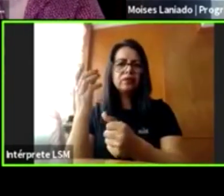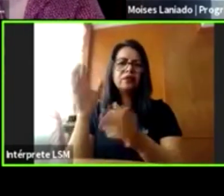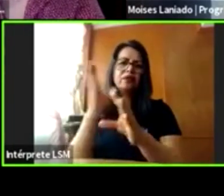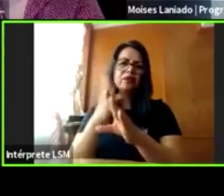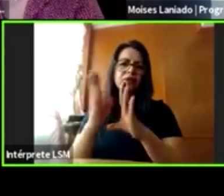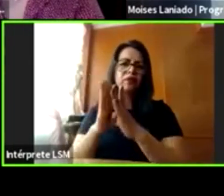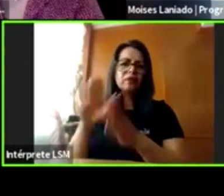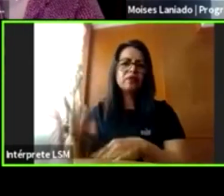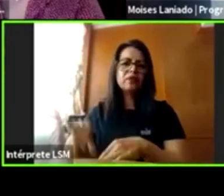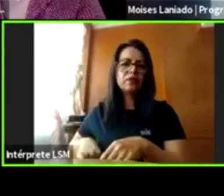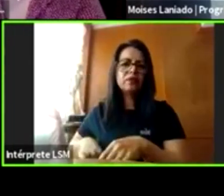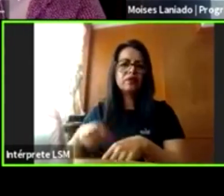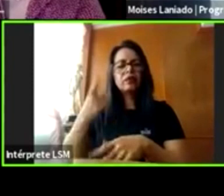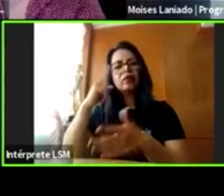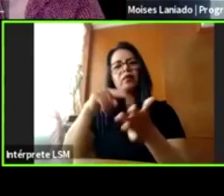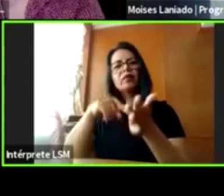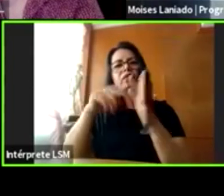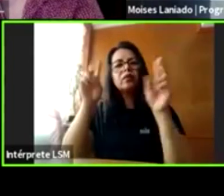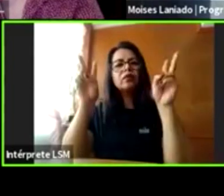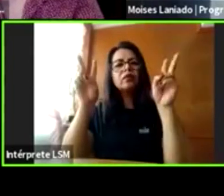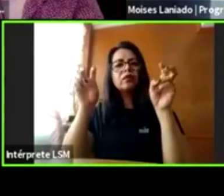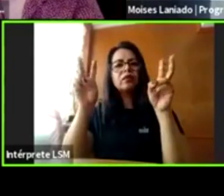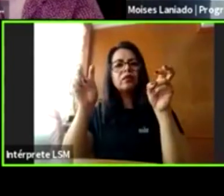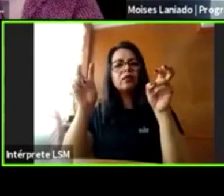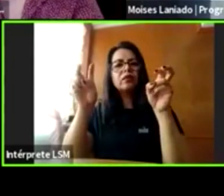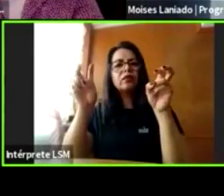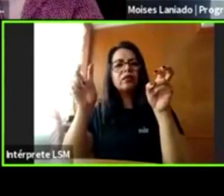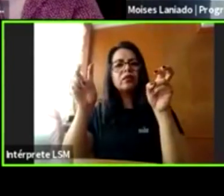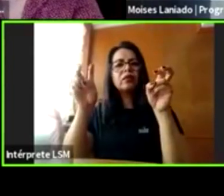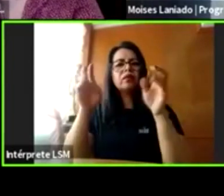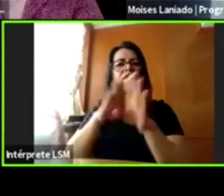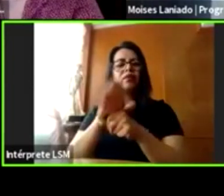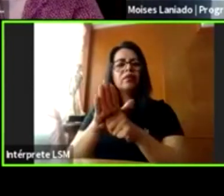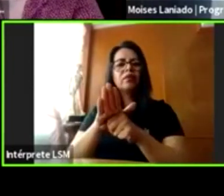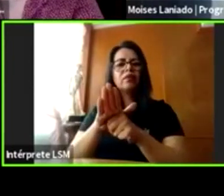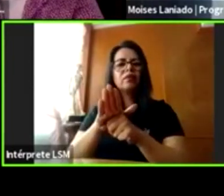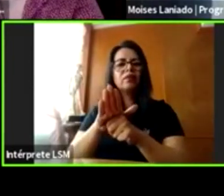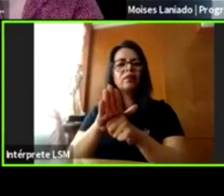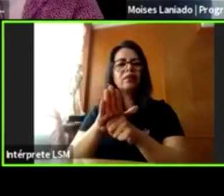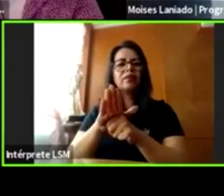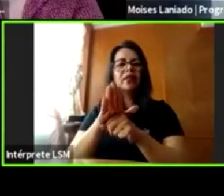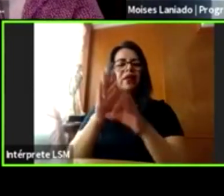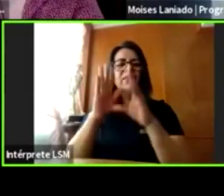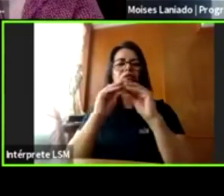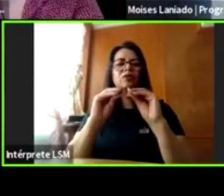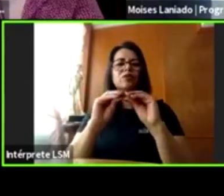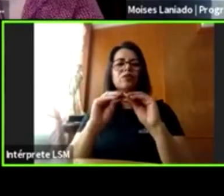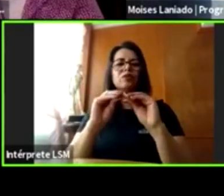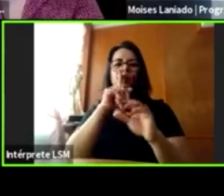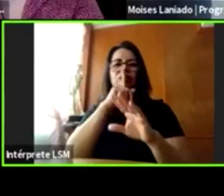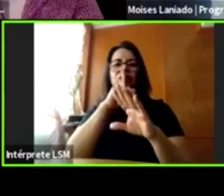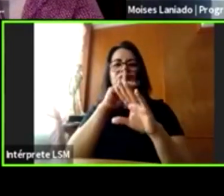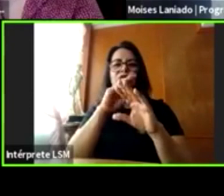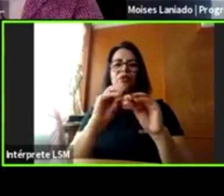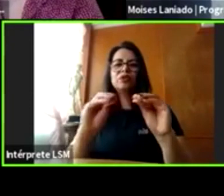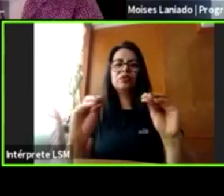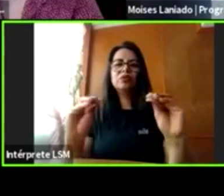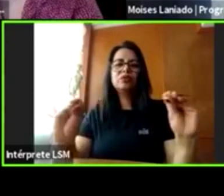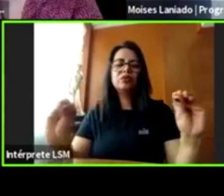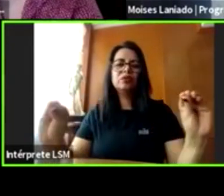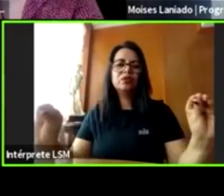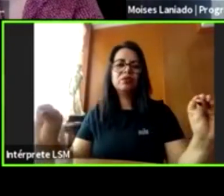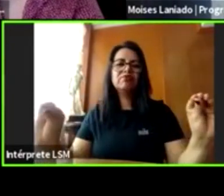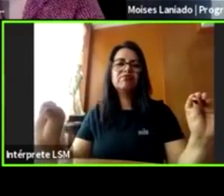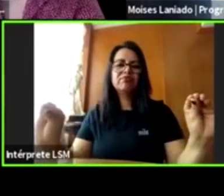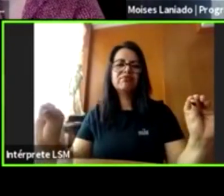el tema que está saliendo es la cuestión del silencio. El silencio en relación a este tema, yo creo